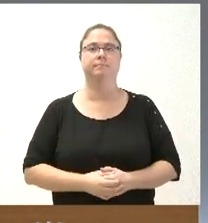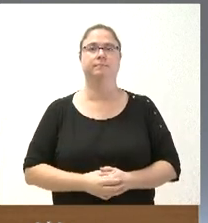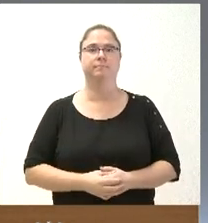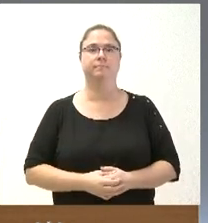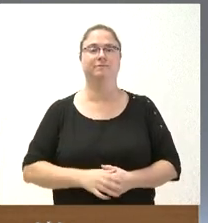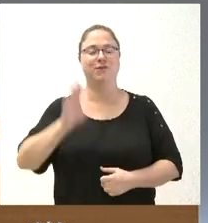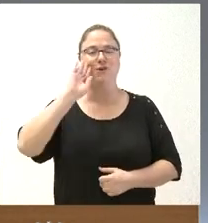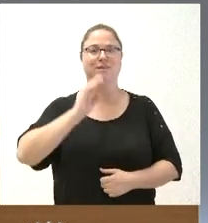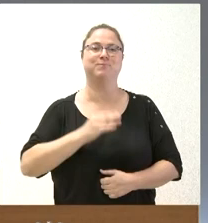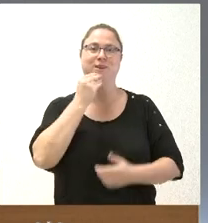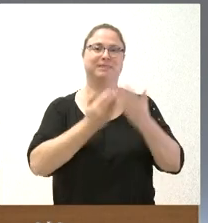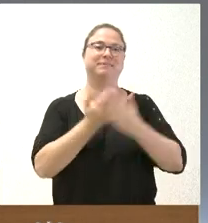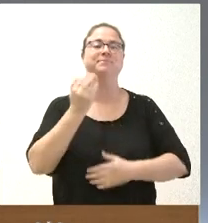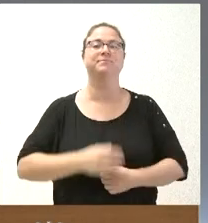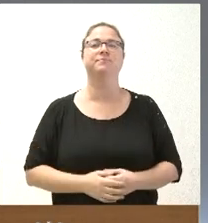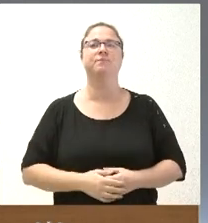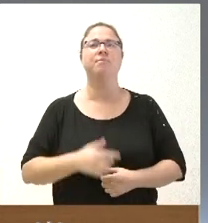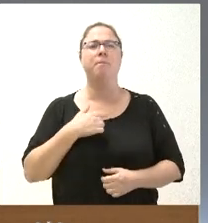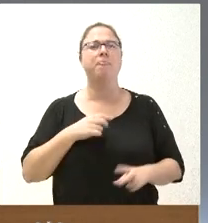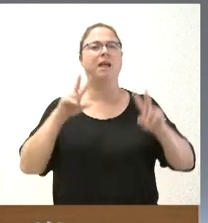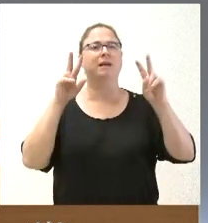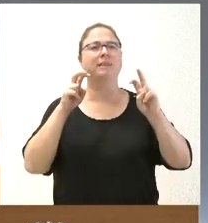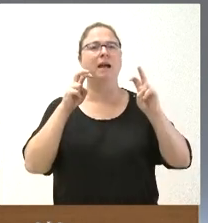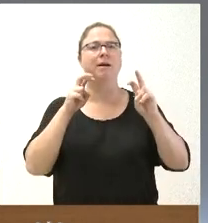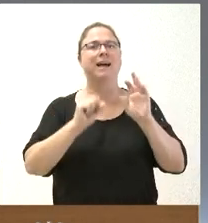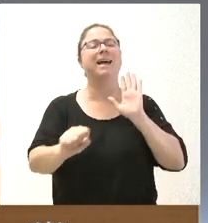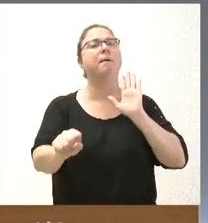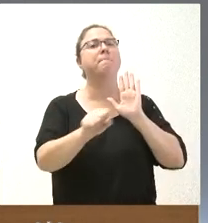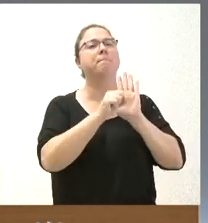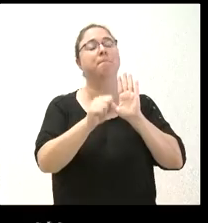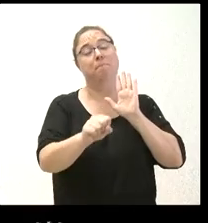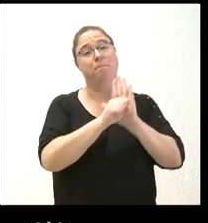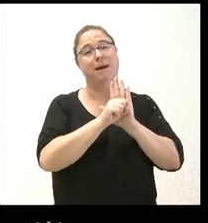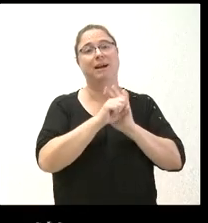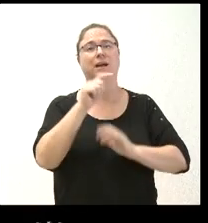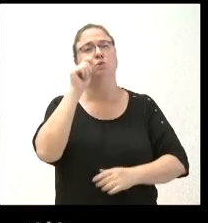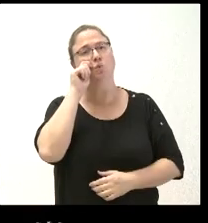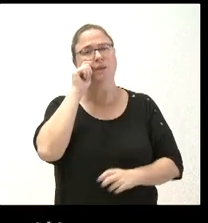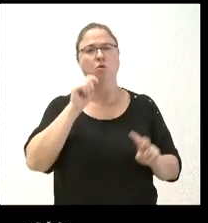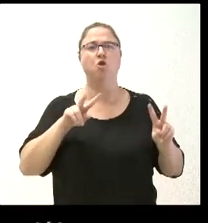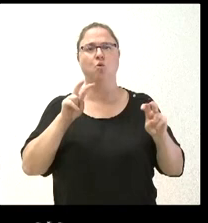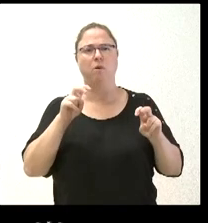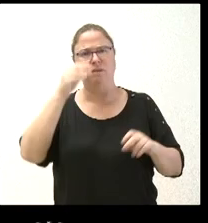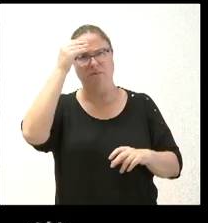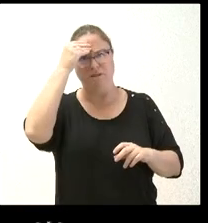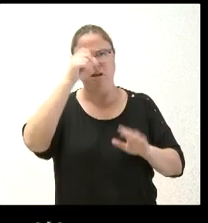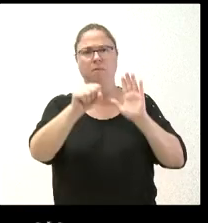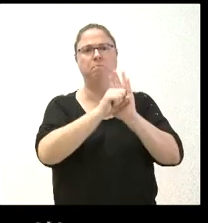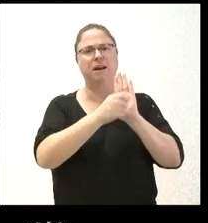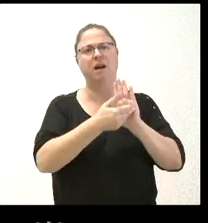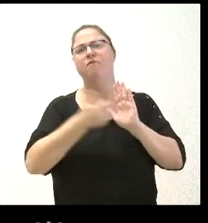Hola, buenas. Sobre la nueva marca turística me gustaría preguntarles si se plantean retirar la marca